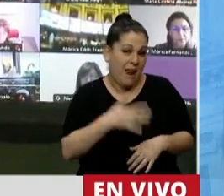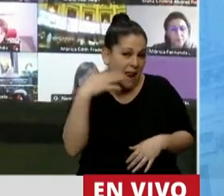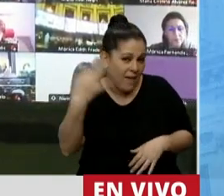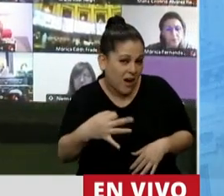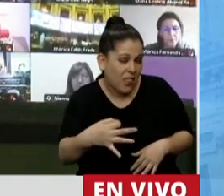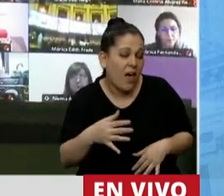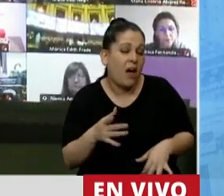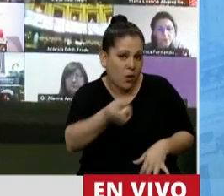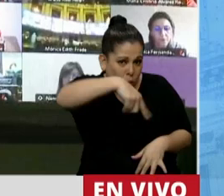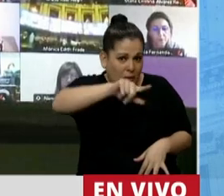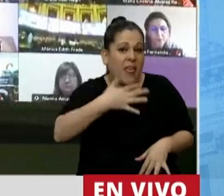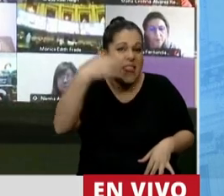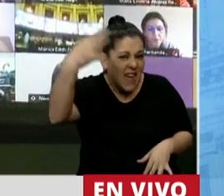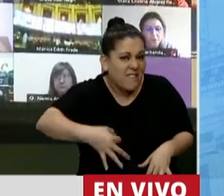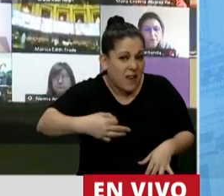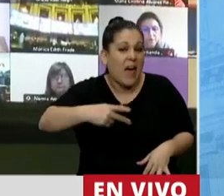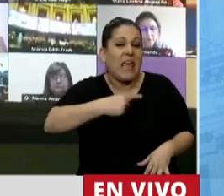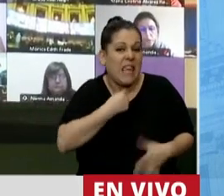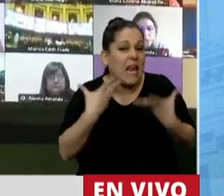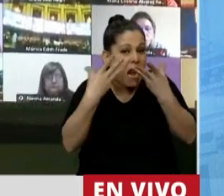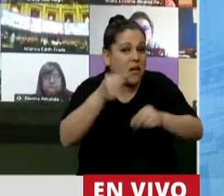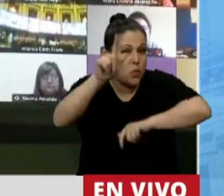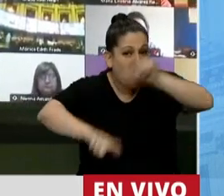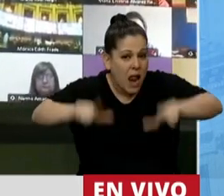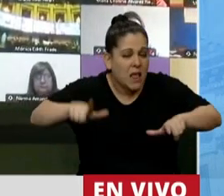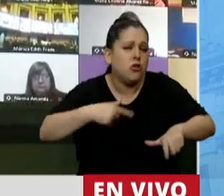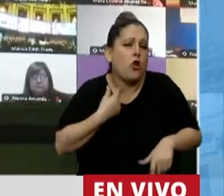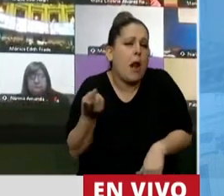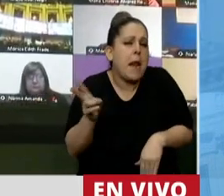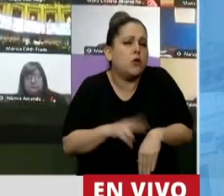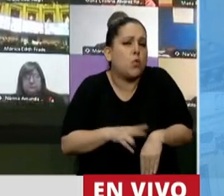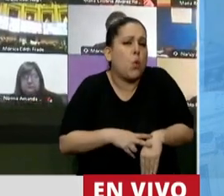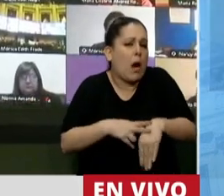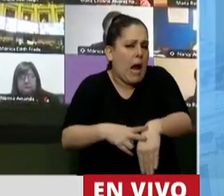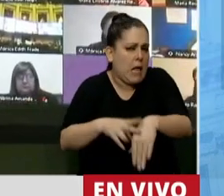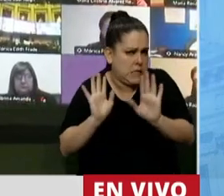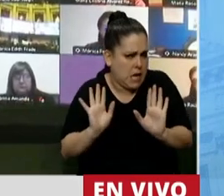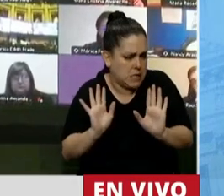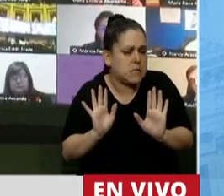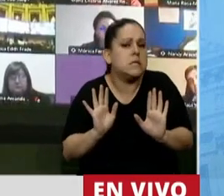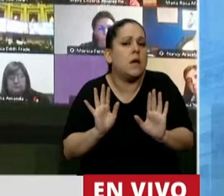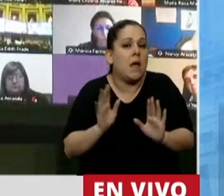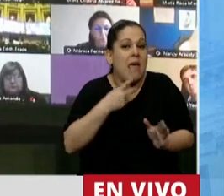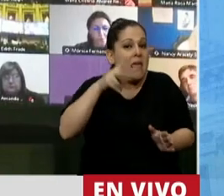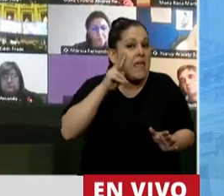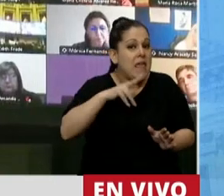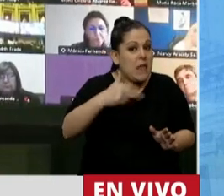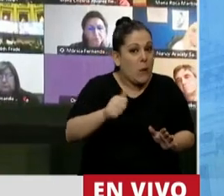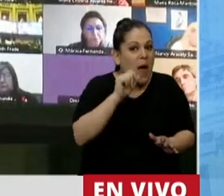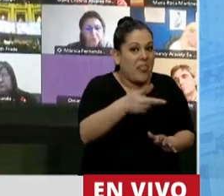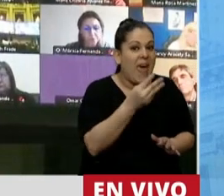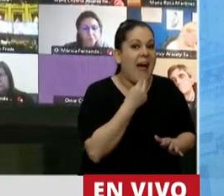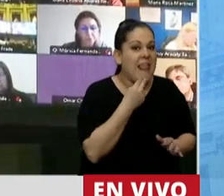que si tanto quieren ayudar a la gente, les hago algunas sugerencias. Saquemos el IVA a los alimentos,